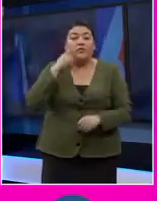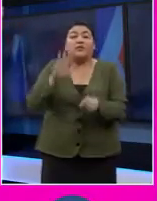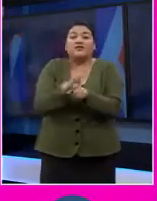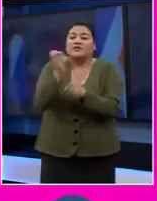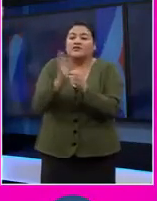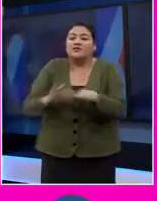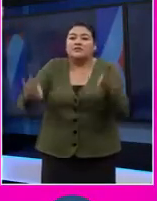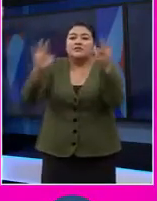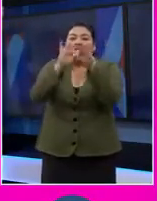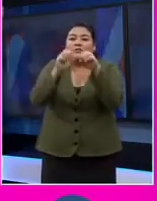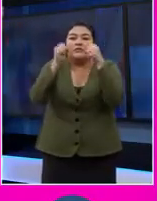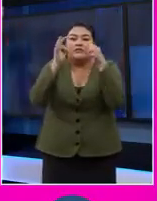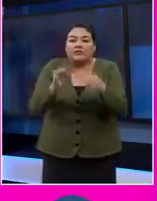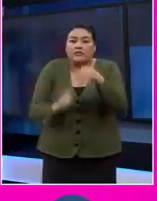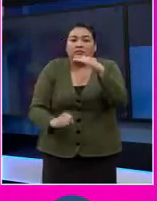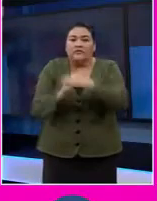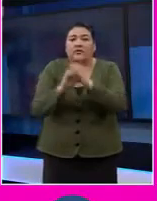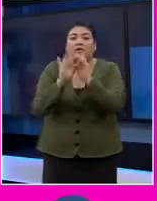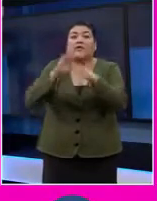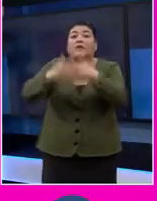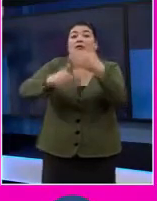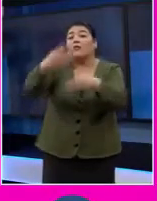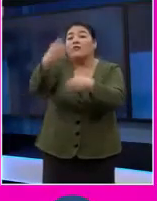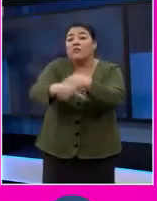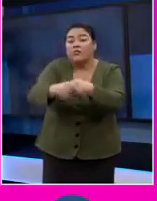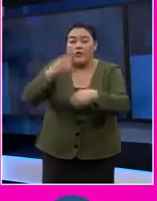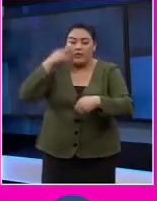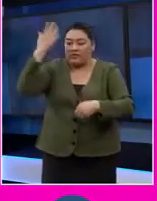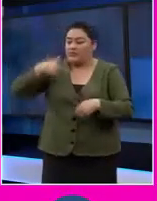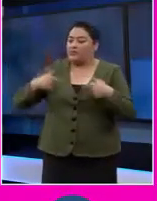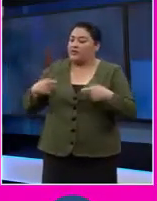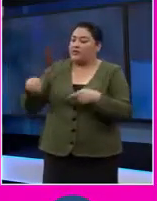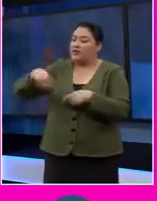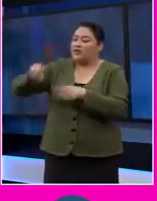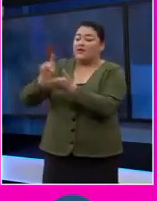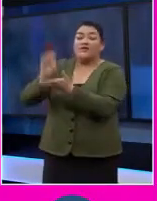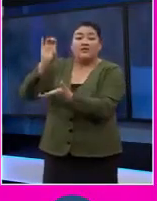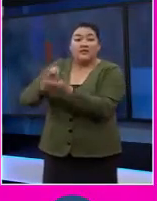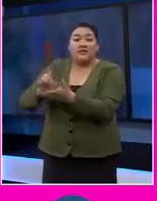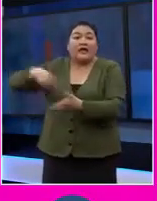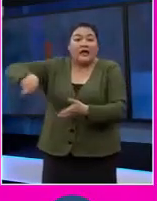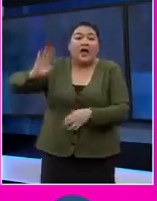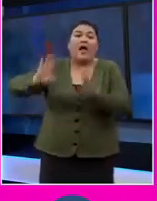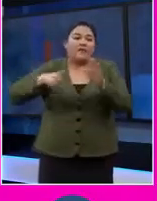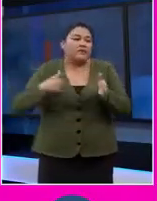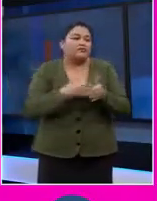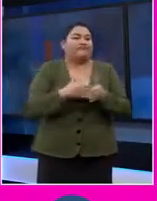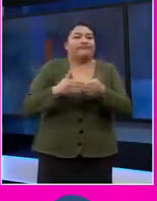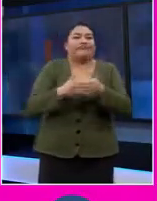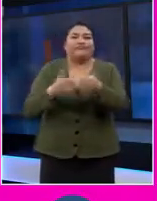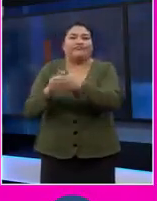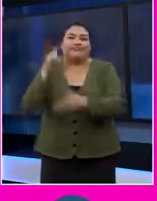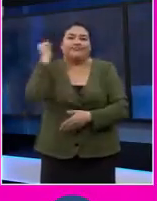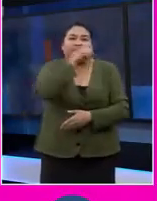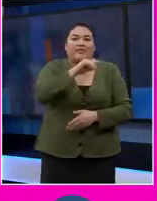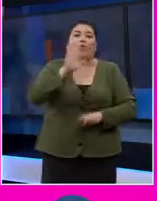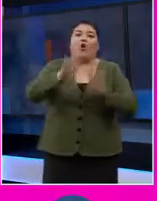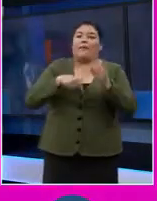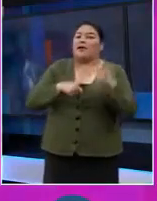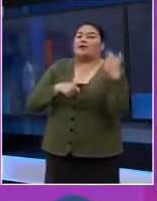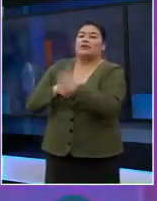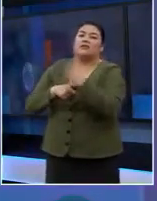fundamento de una situación de riesgo en donde desde luego las personas con discapacidad que de por sí no tienen accesibilidad ganan